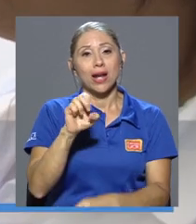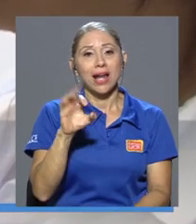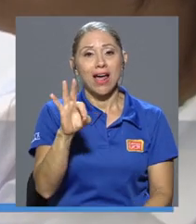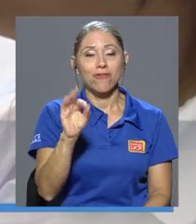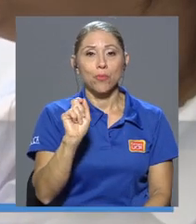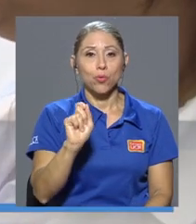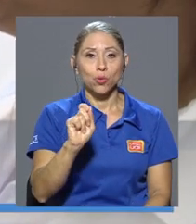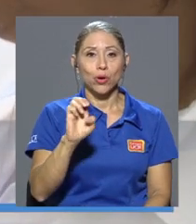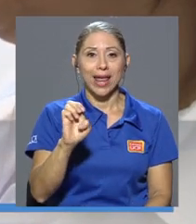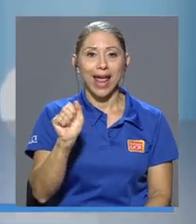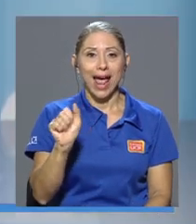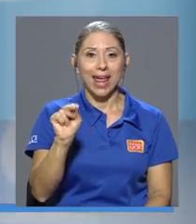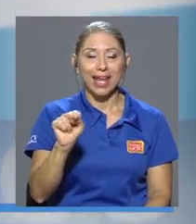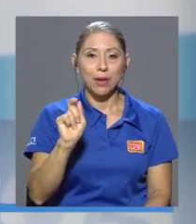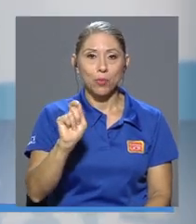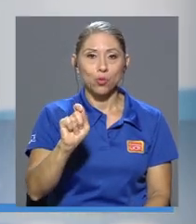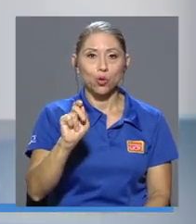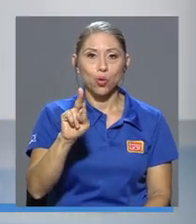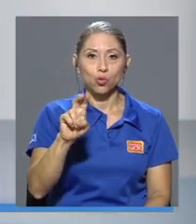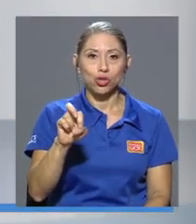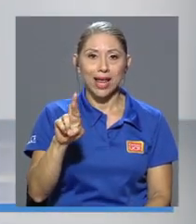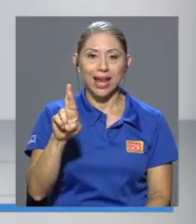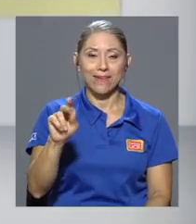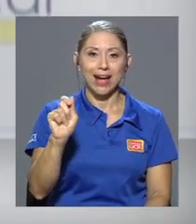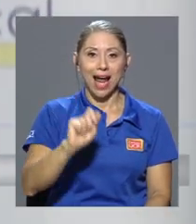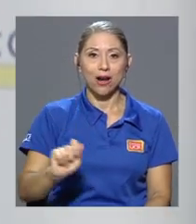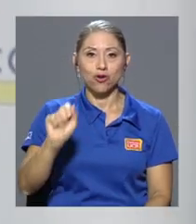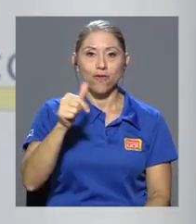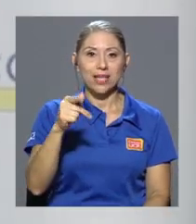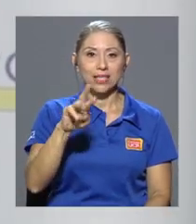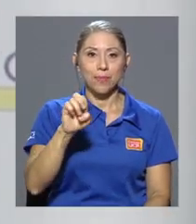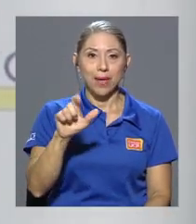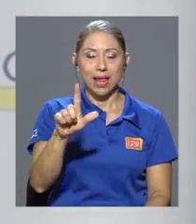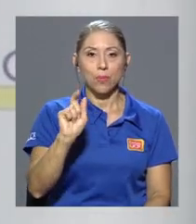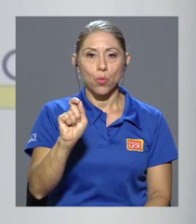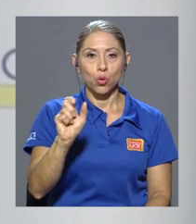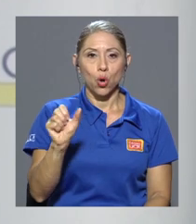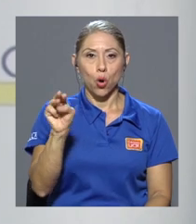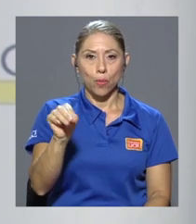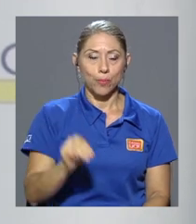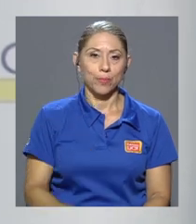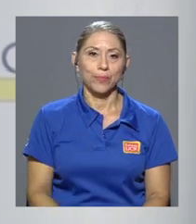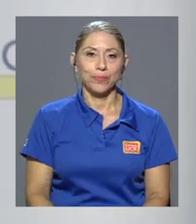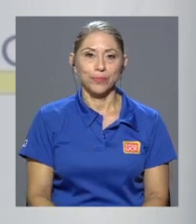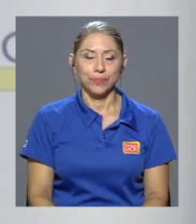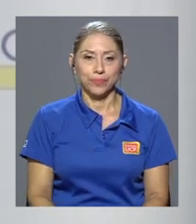.ean.ucr.gmail.com. Gracias por ver el video. ¡Gracias!